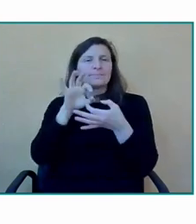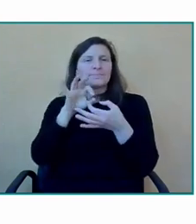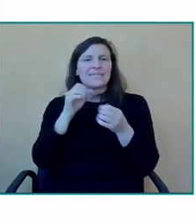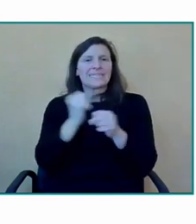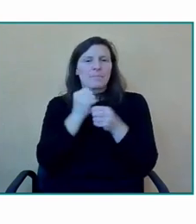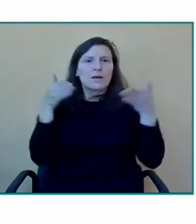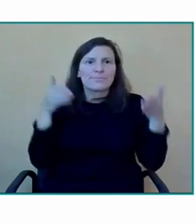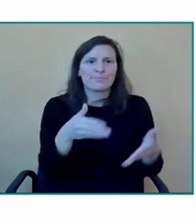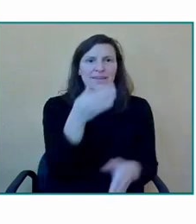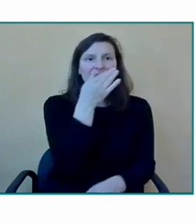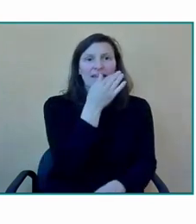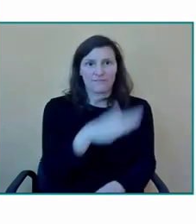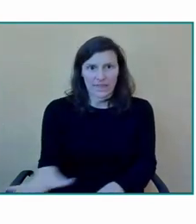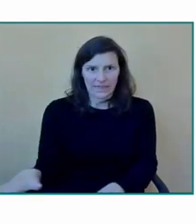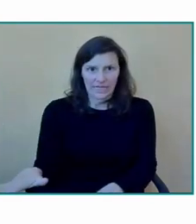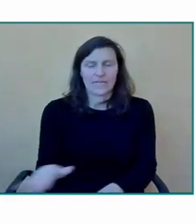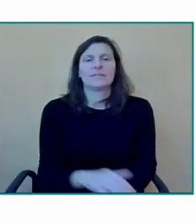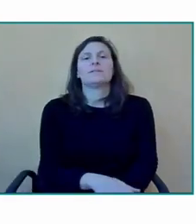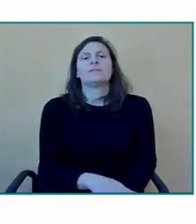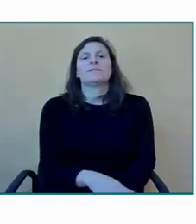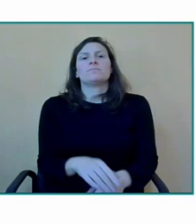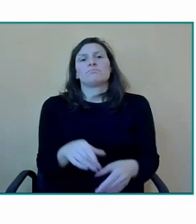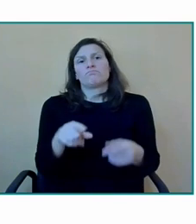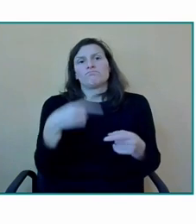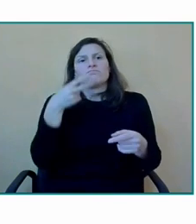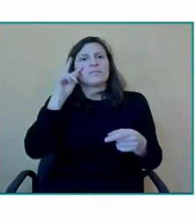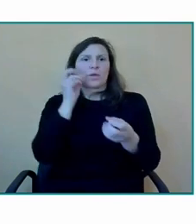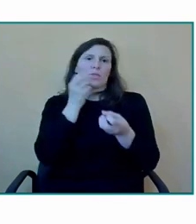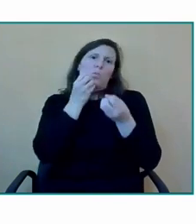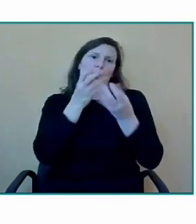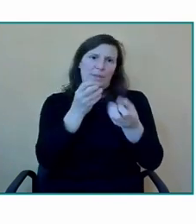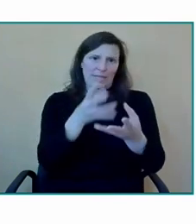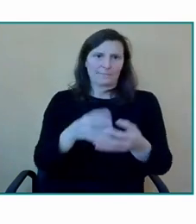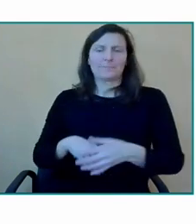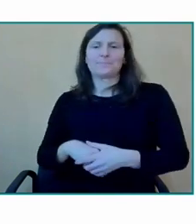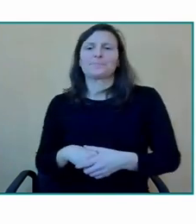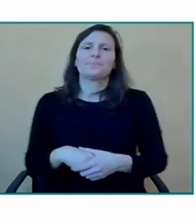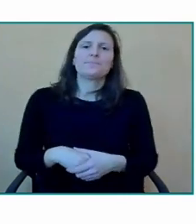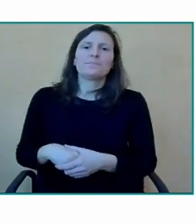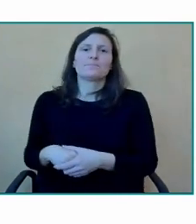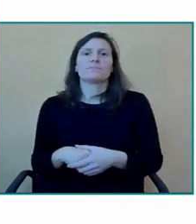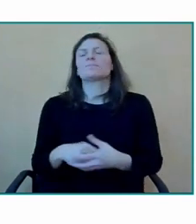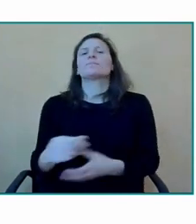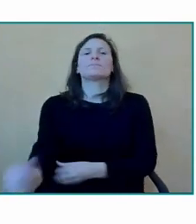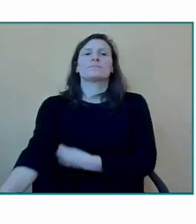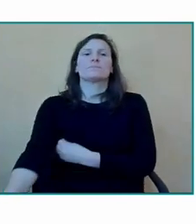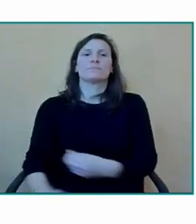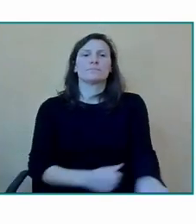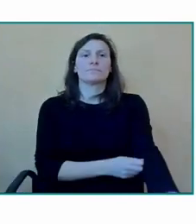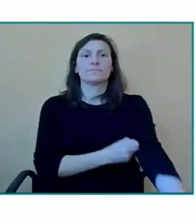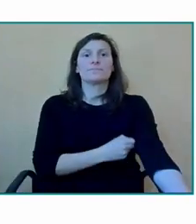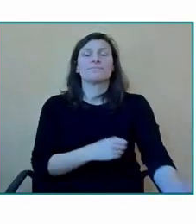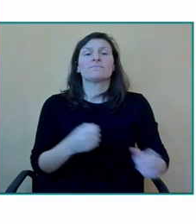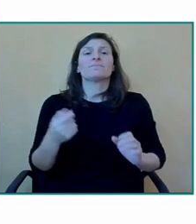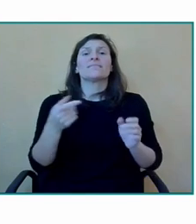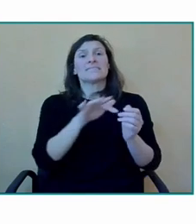trabaja desde el ámbito de las maestras en audición y lenguaje conocedoras en lengua de